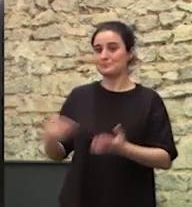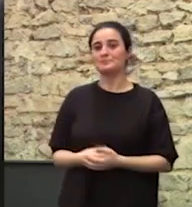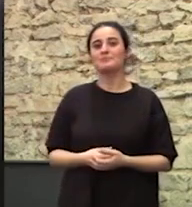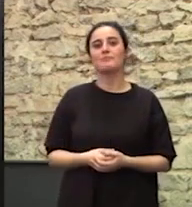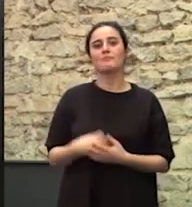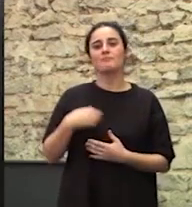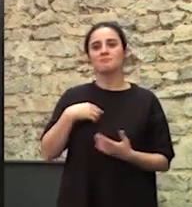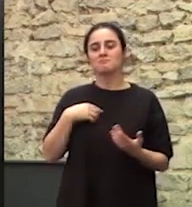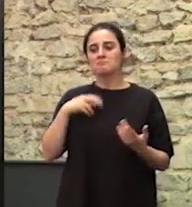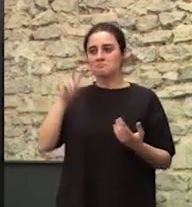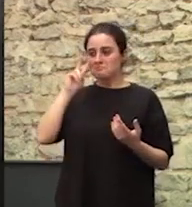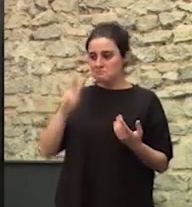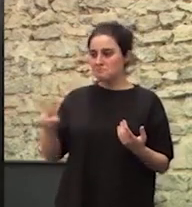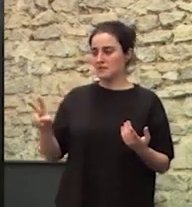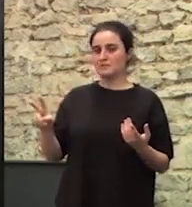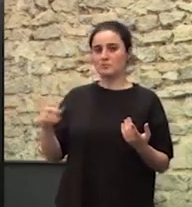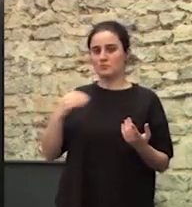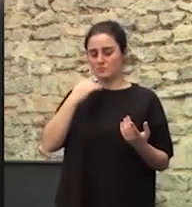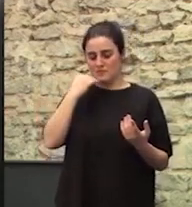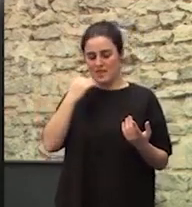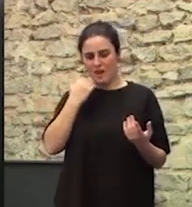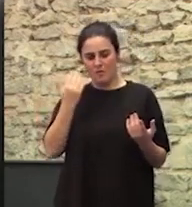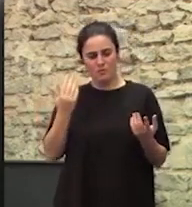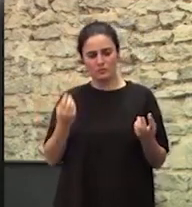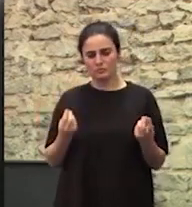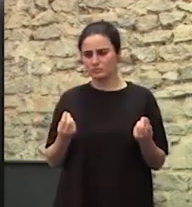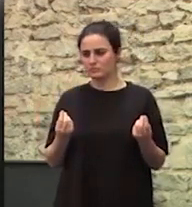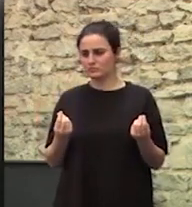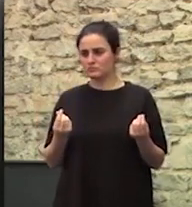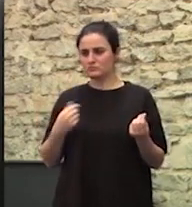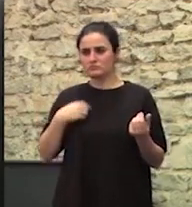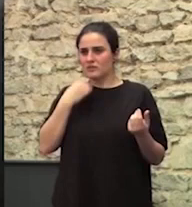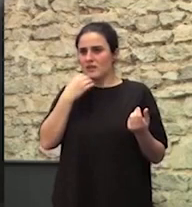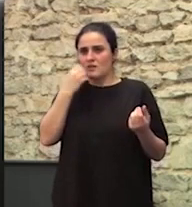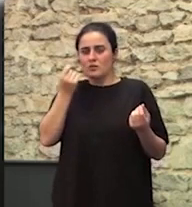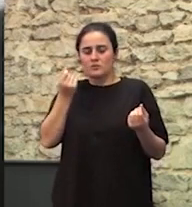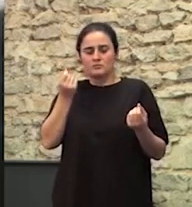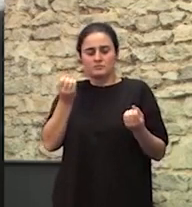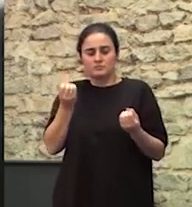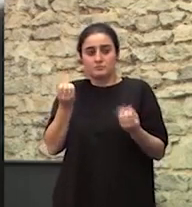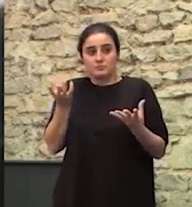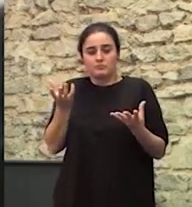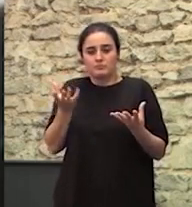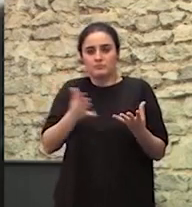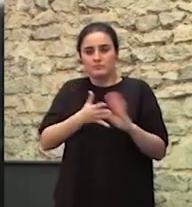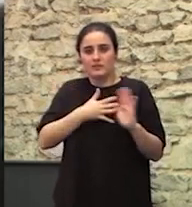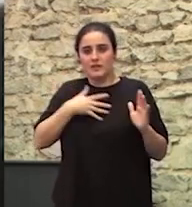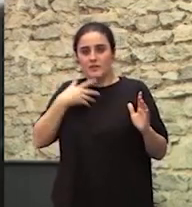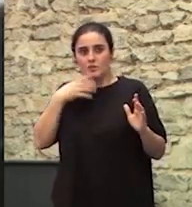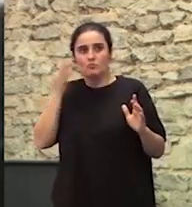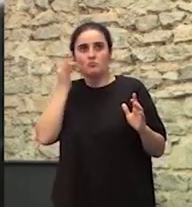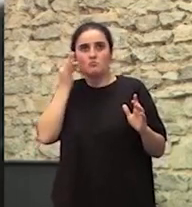y vi como que se me encendió algo en que la mujer no solo somos para